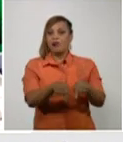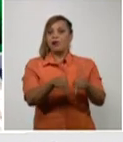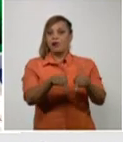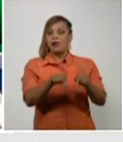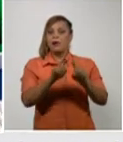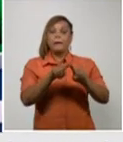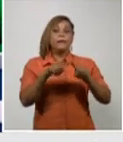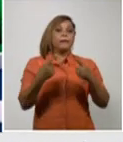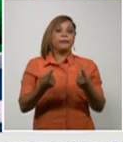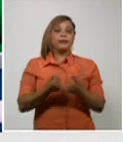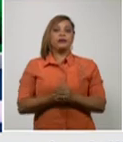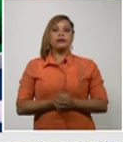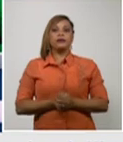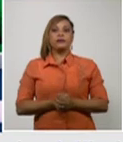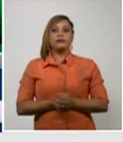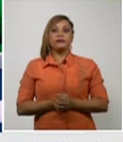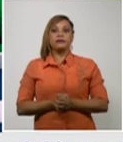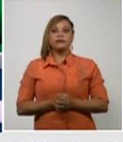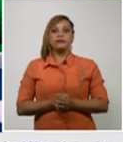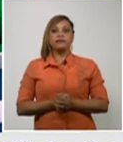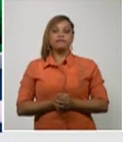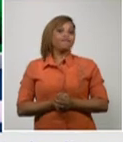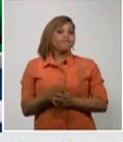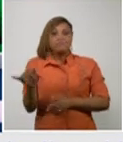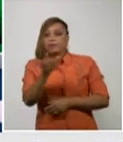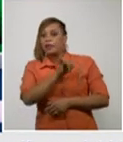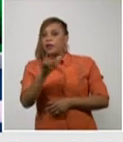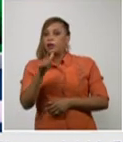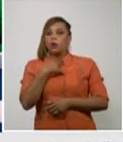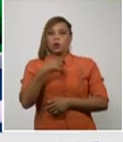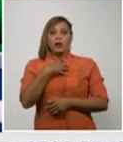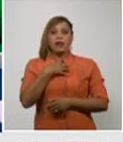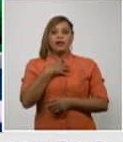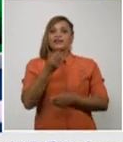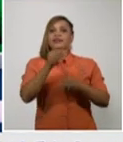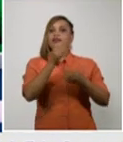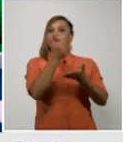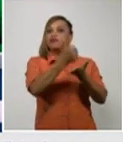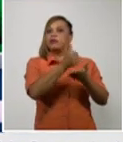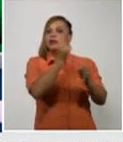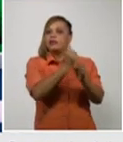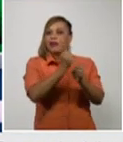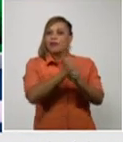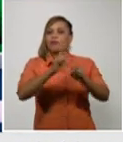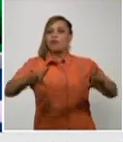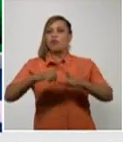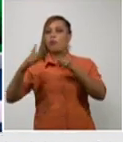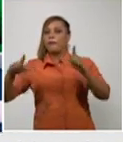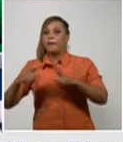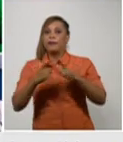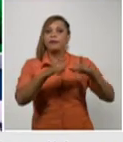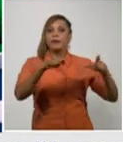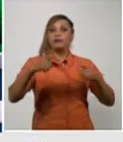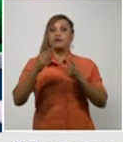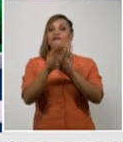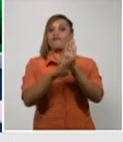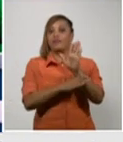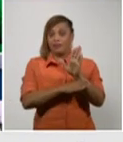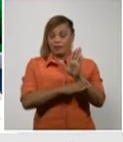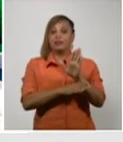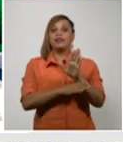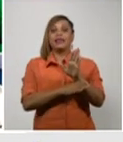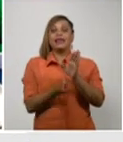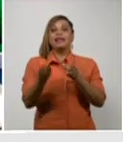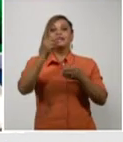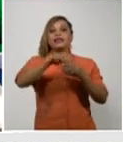que que que que también tienen que ver con los centros de trabajo con el cumplimiento de las medidas en los centros de trabajo las medidas de